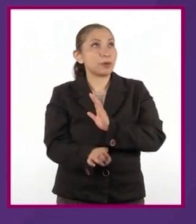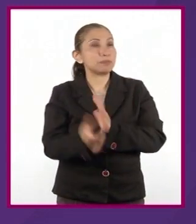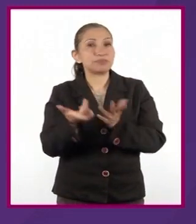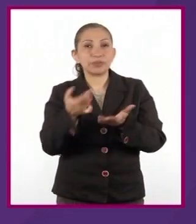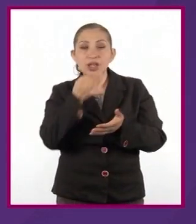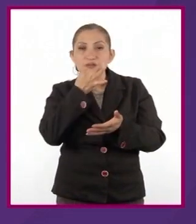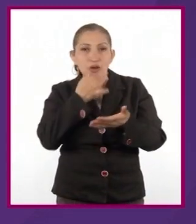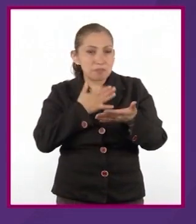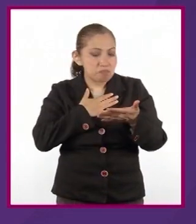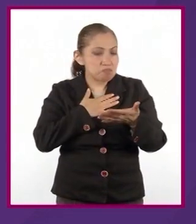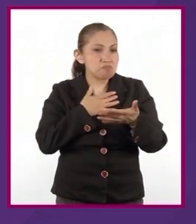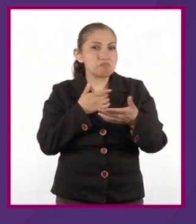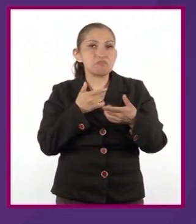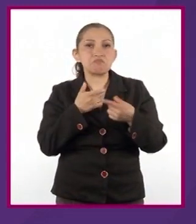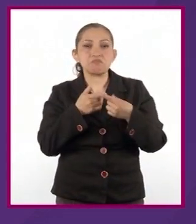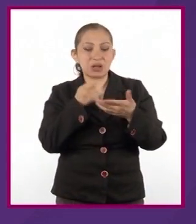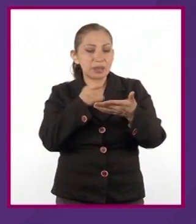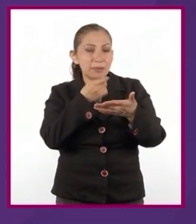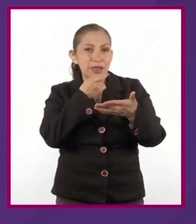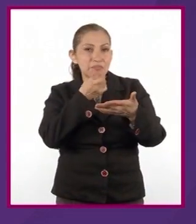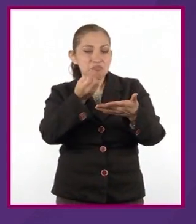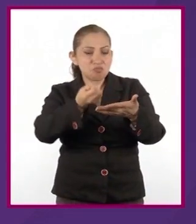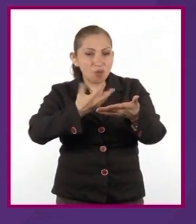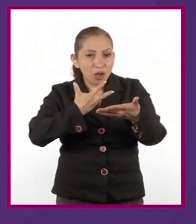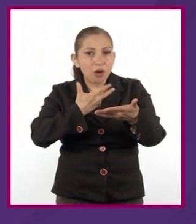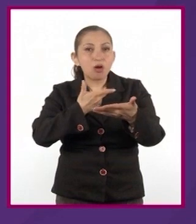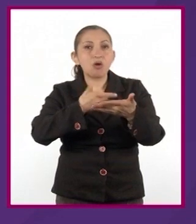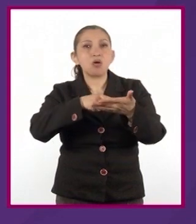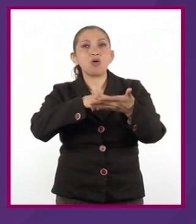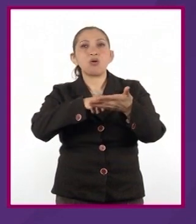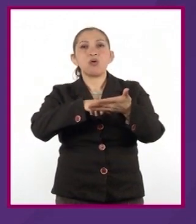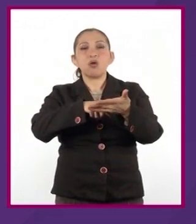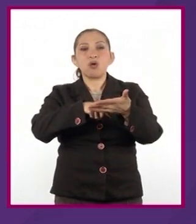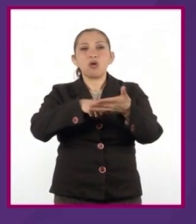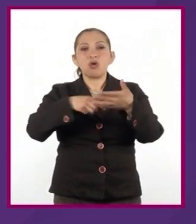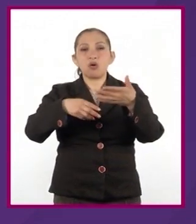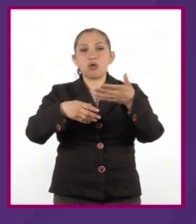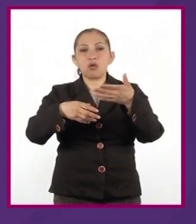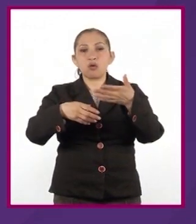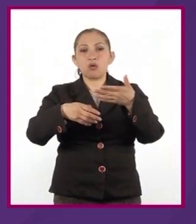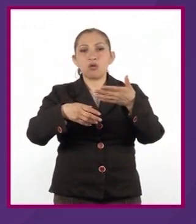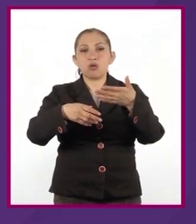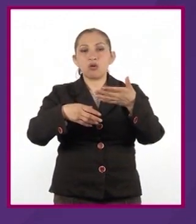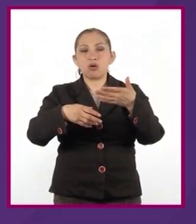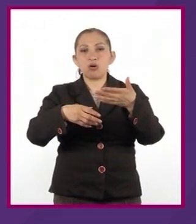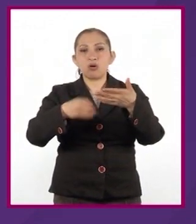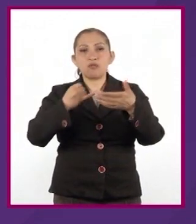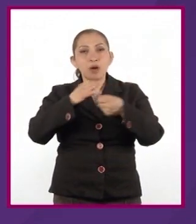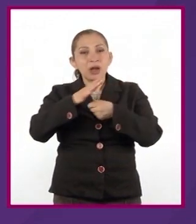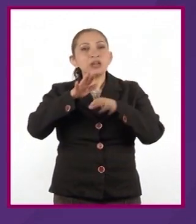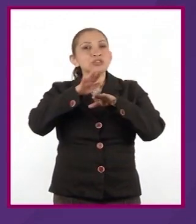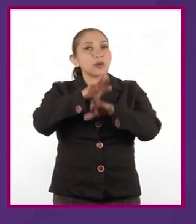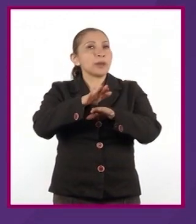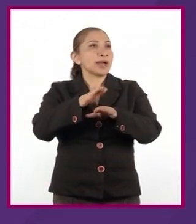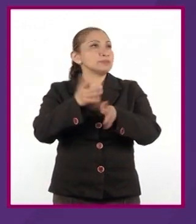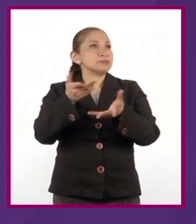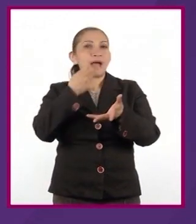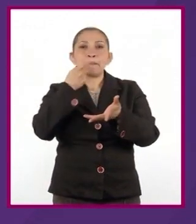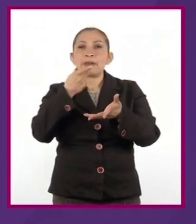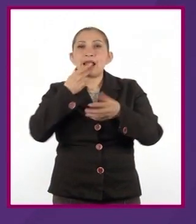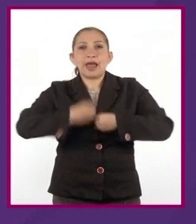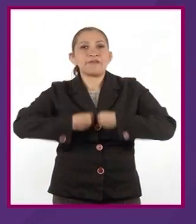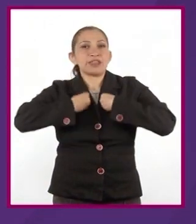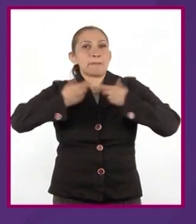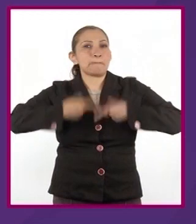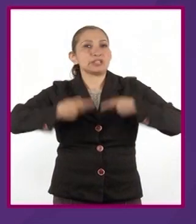ser una información que te aporte material o información sobre la